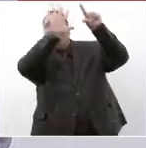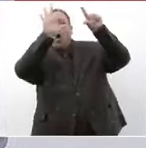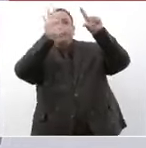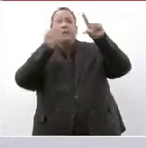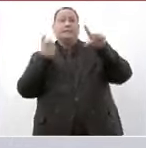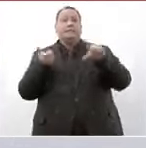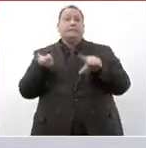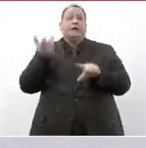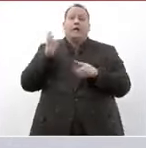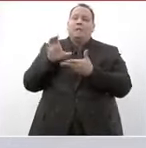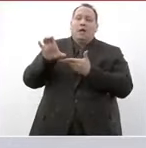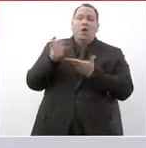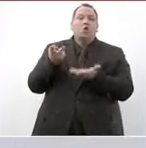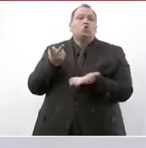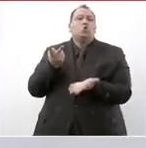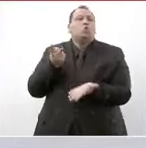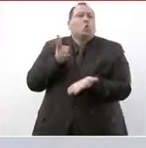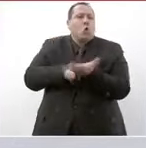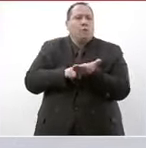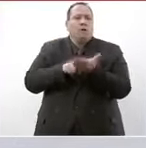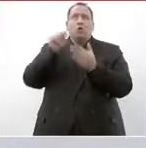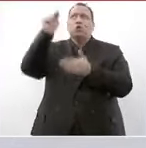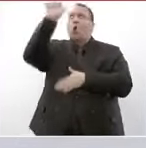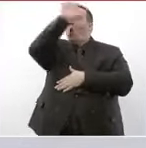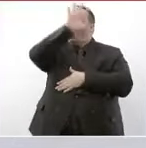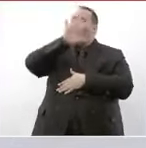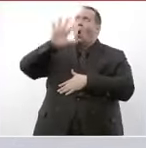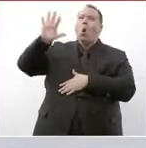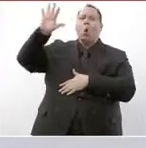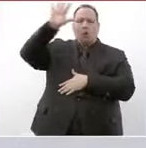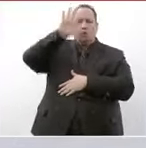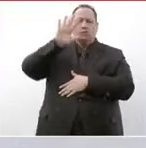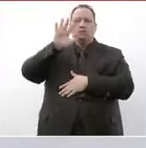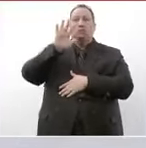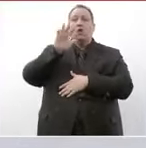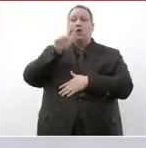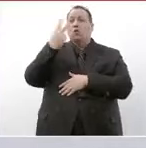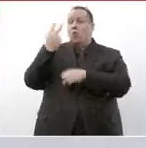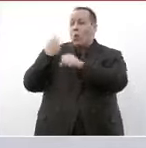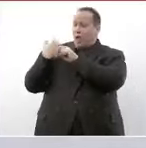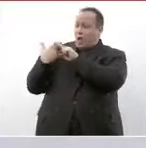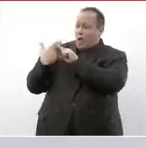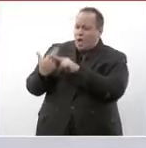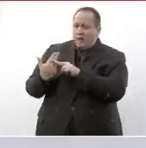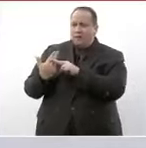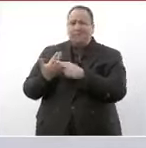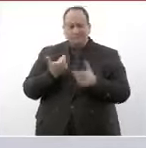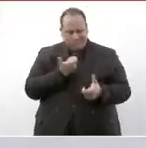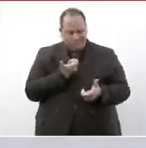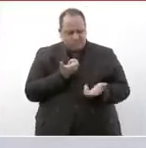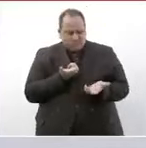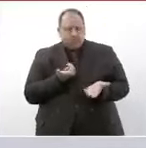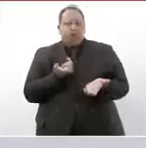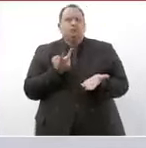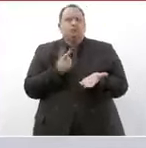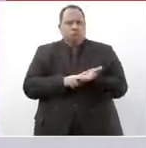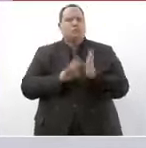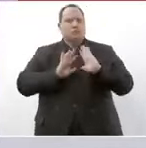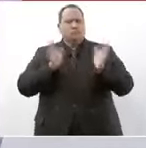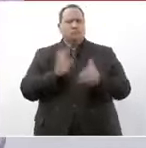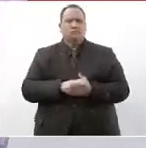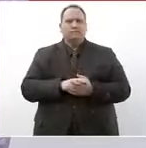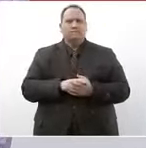salario mínimo al doble en estos dos años entonces si